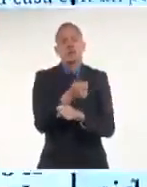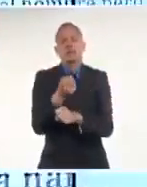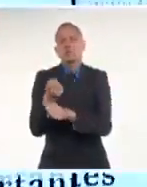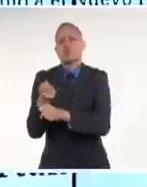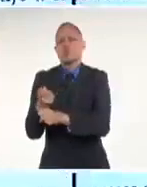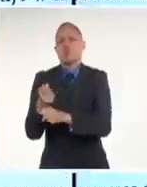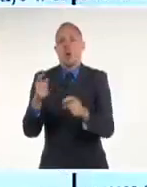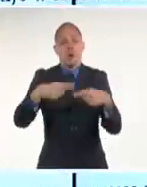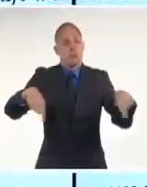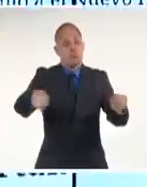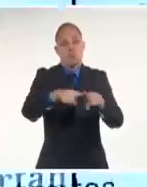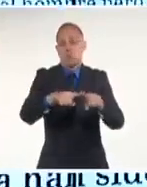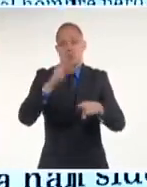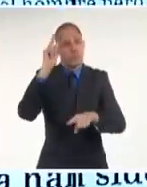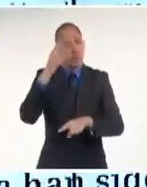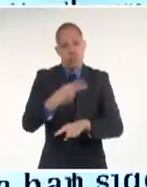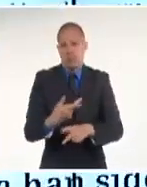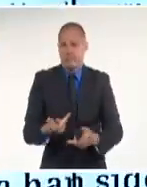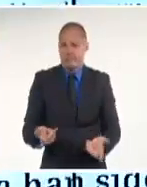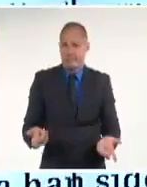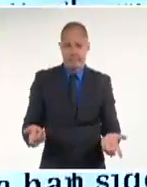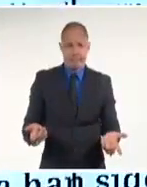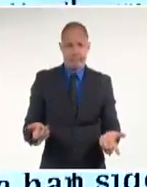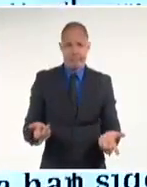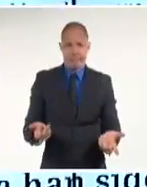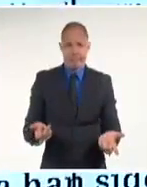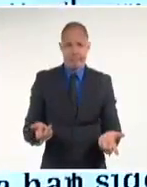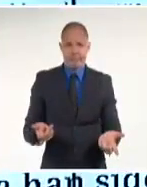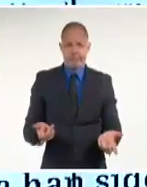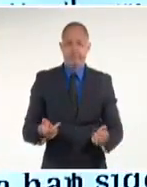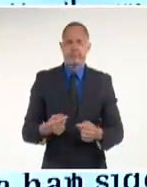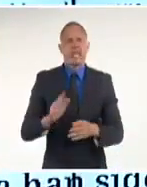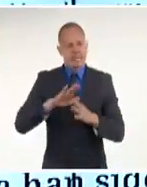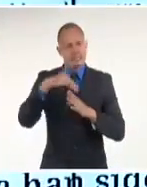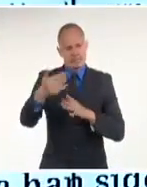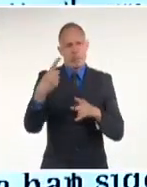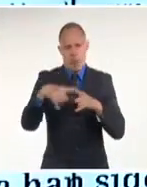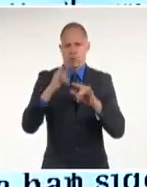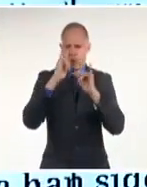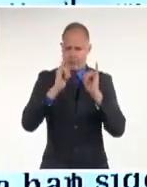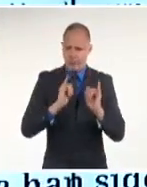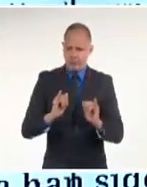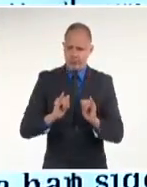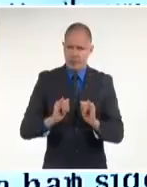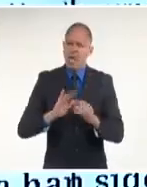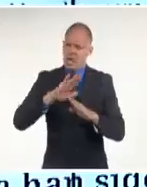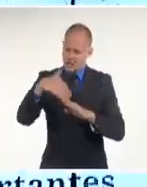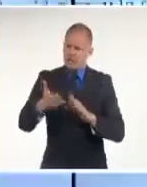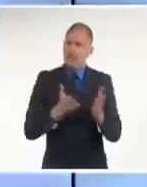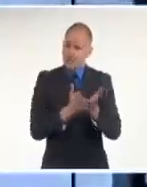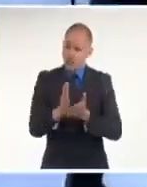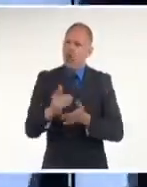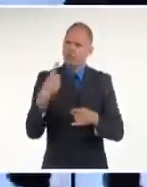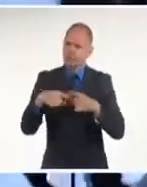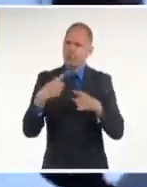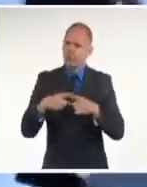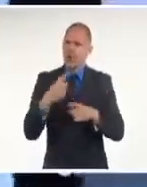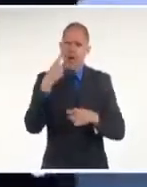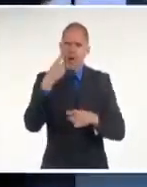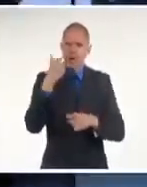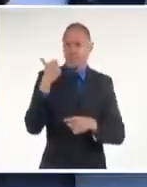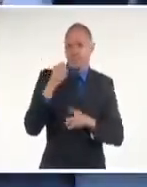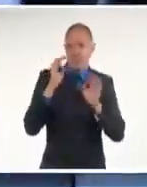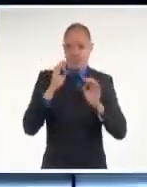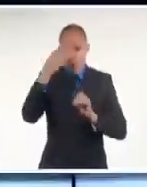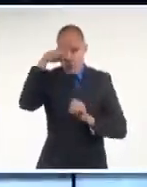audiencias y seguidores en las redes sociales. En próximos espacios, y cuando la situación lo amerite, continuaremos exponiendo los absurdos que sobre